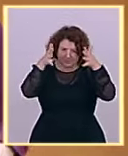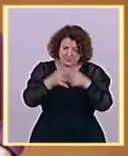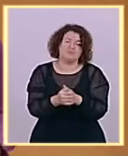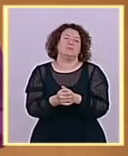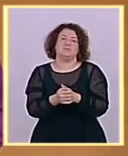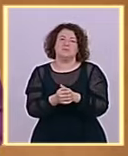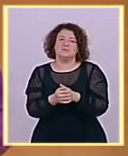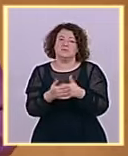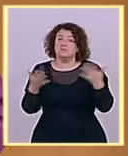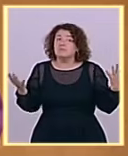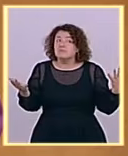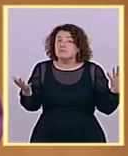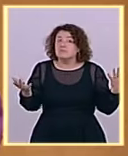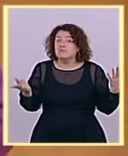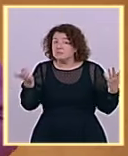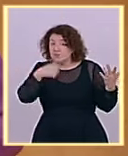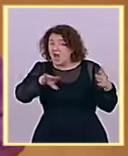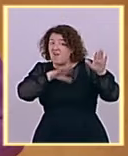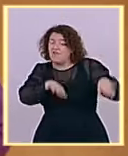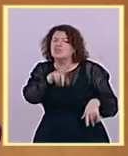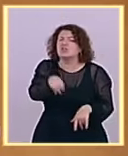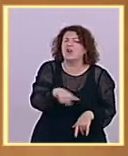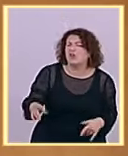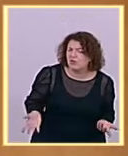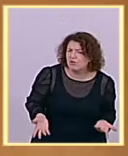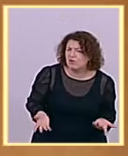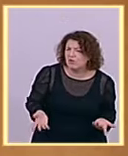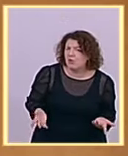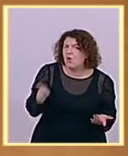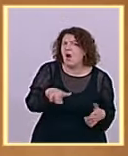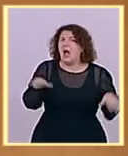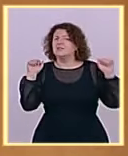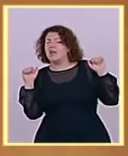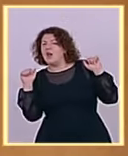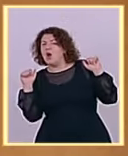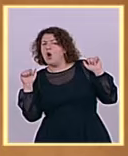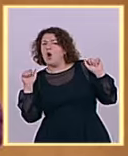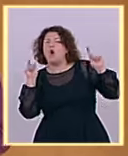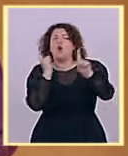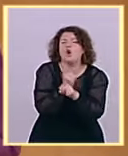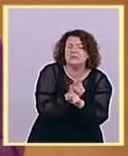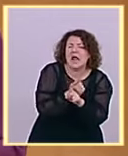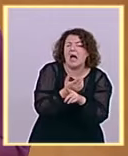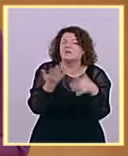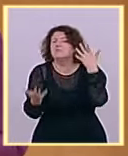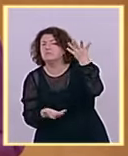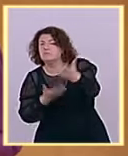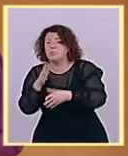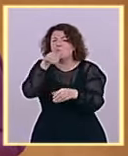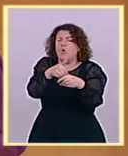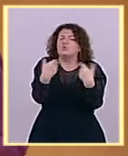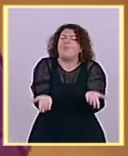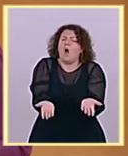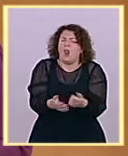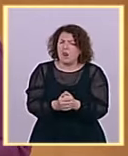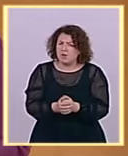Feijó? ¿Se van a abstener? ¿Van a votar en contra? Porque usted, de hecho, no ha dicho absolutamente nada. Y nosotros